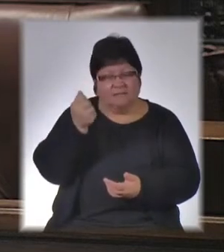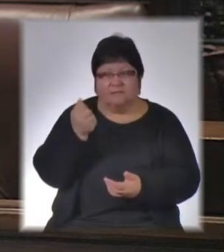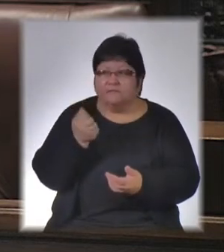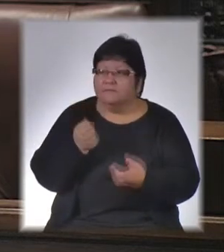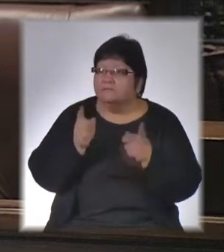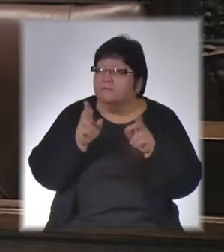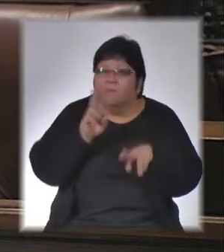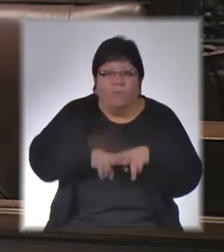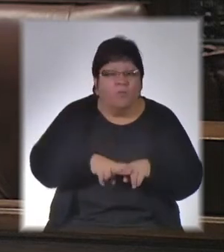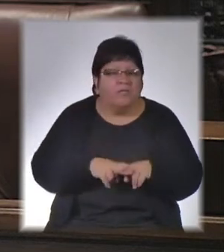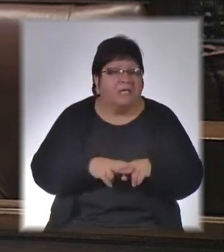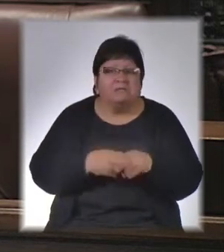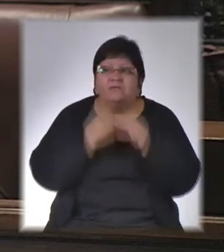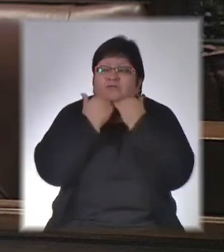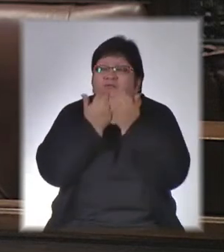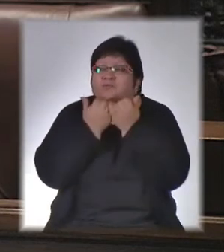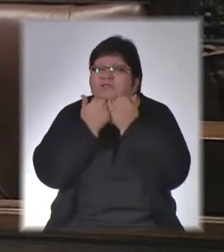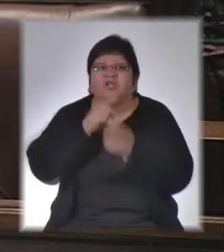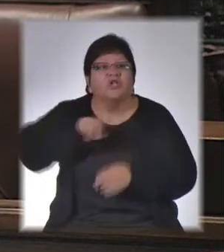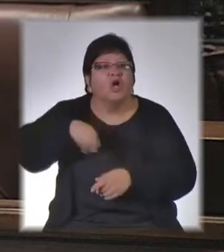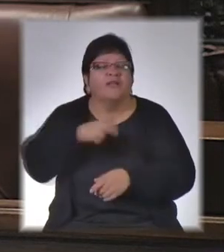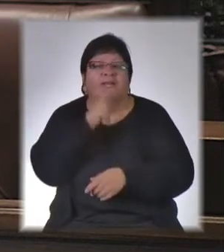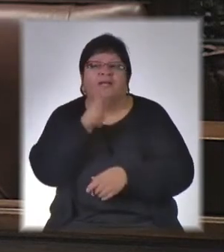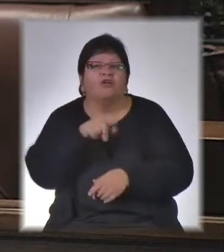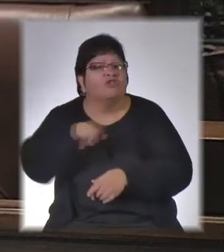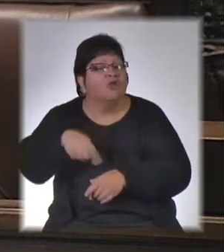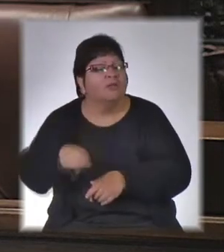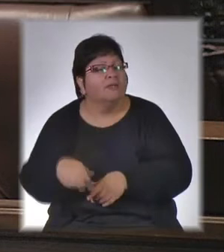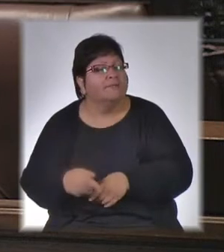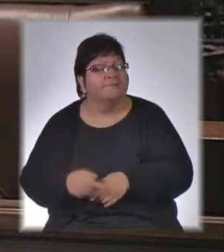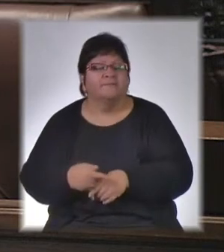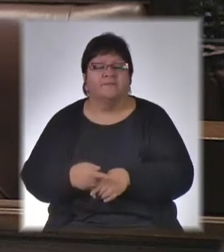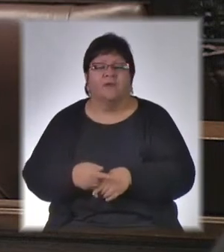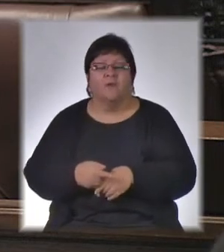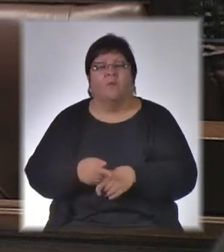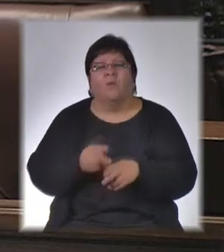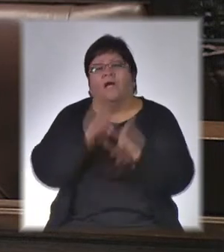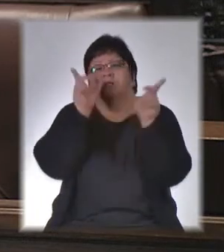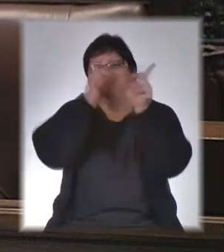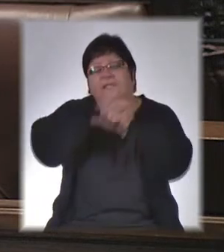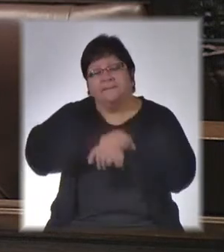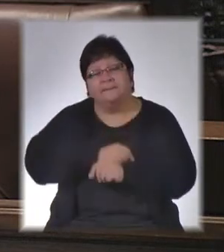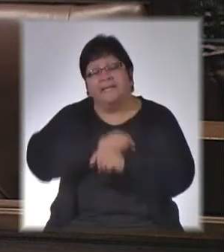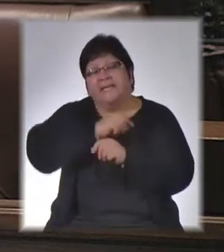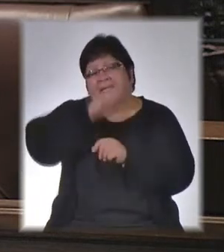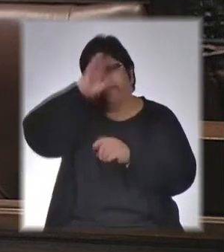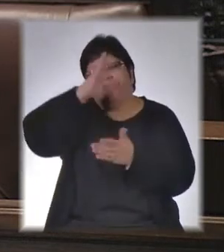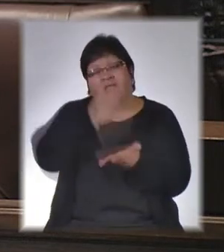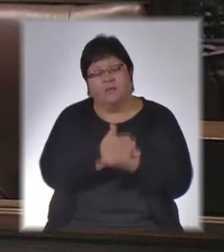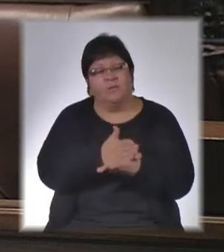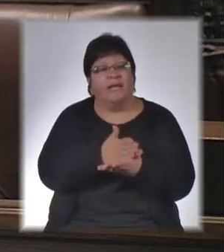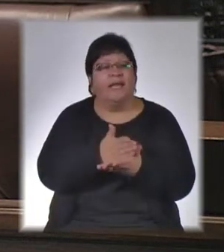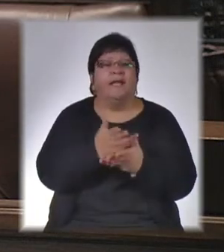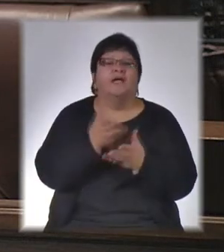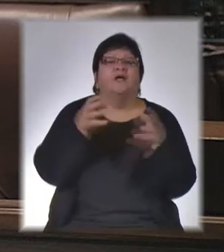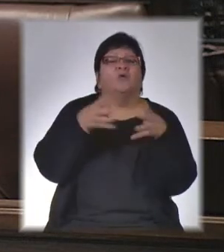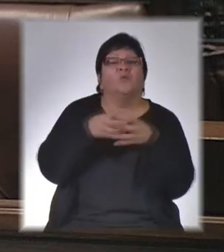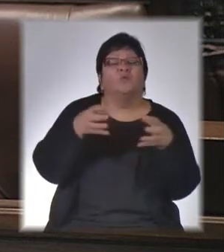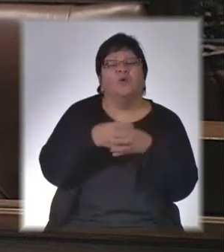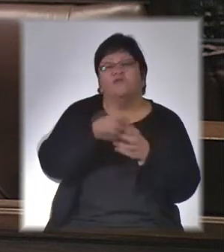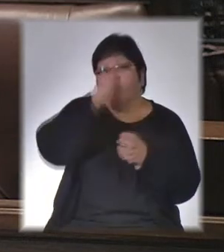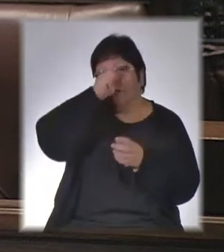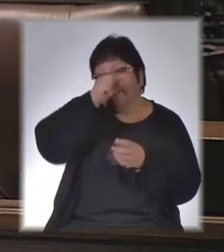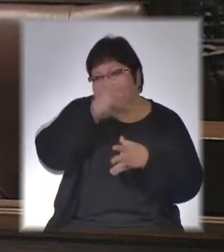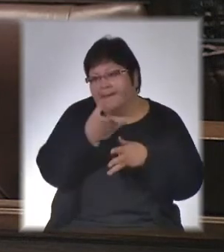Señora Presidenta, integro desde la salida de la dictadura el grupo de apoyo de Florida a familiares de detenidos desaparecidos